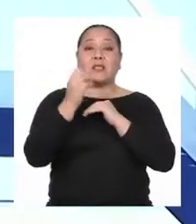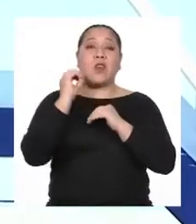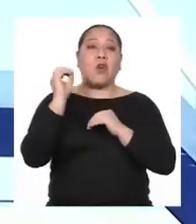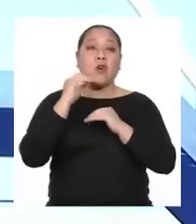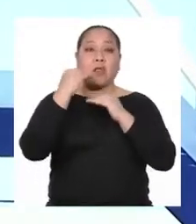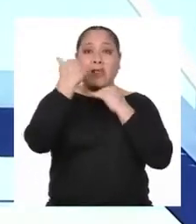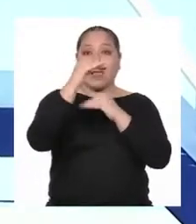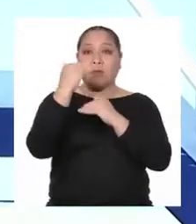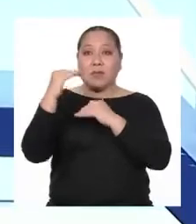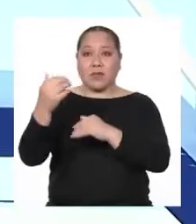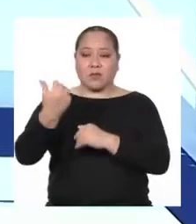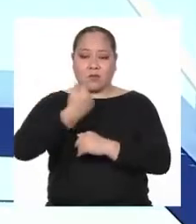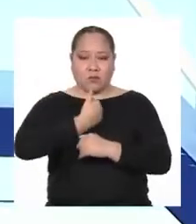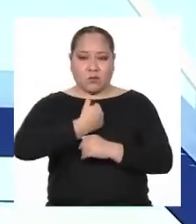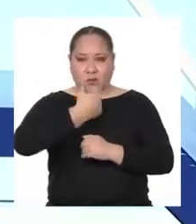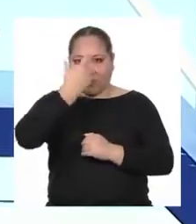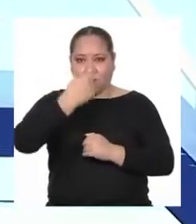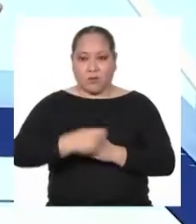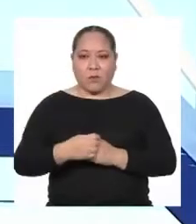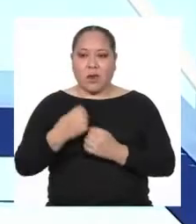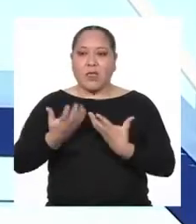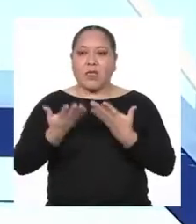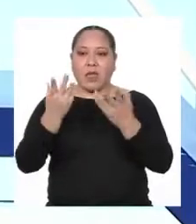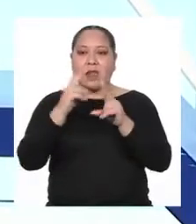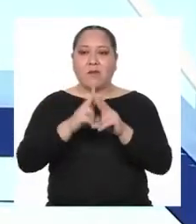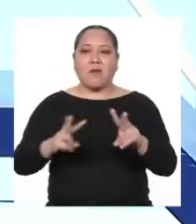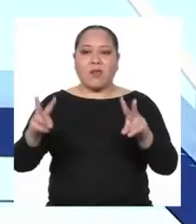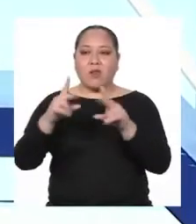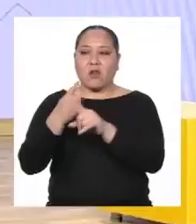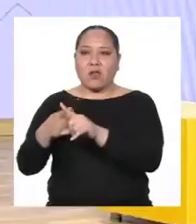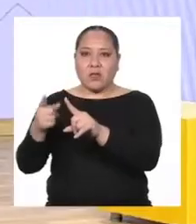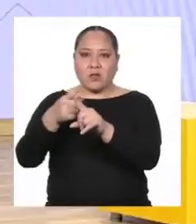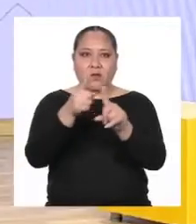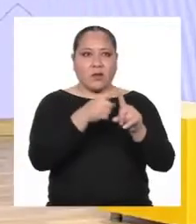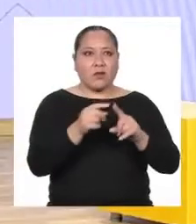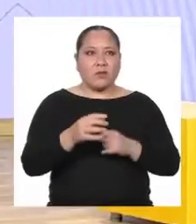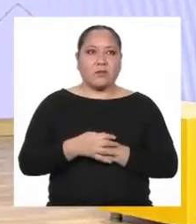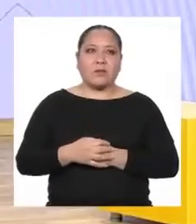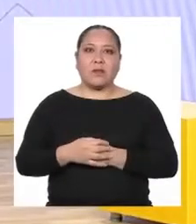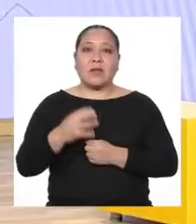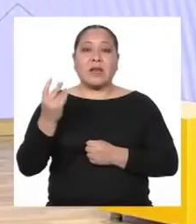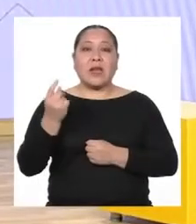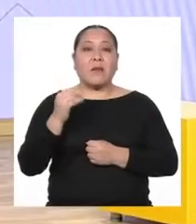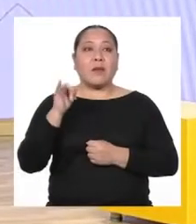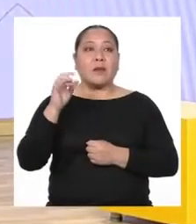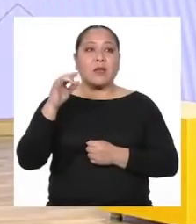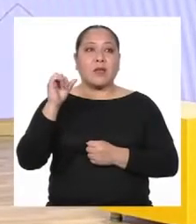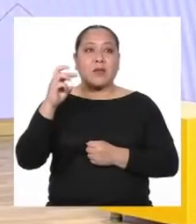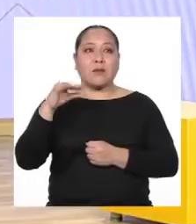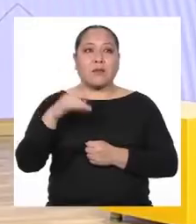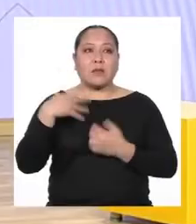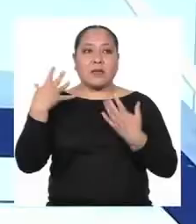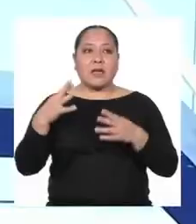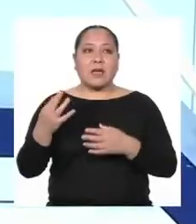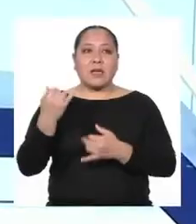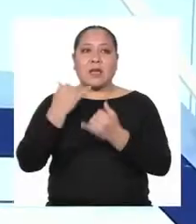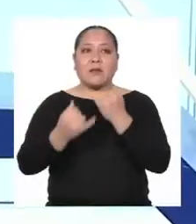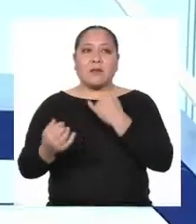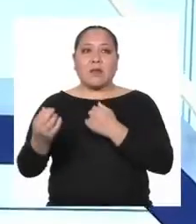mismo Para valorar nuestra diversidad Rápido, Yeremis, ya regresamos del corte